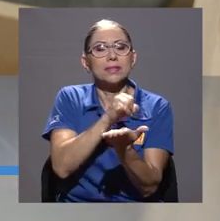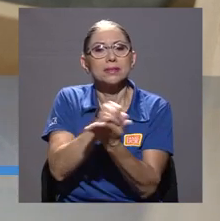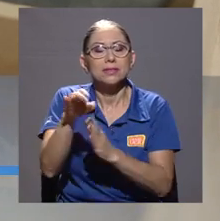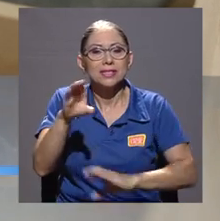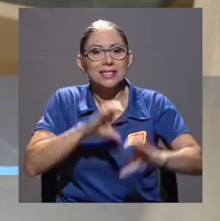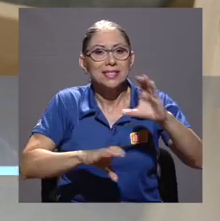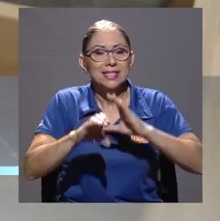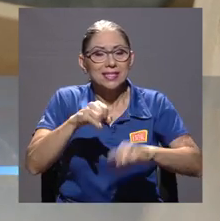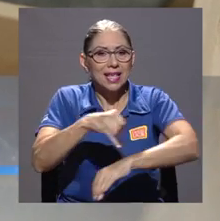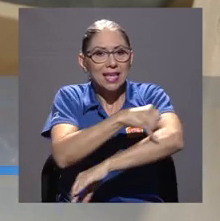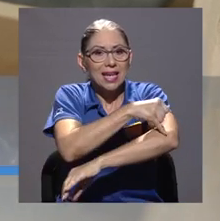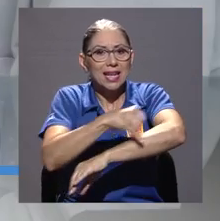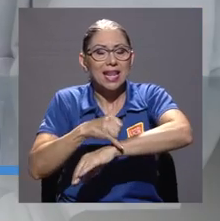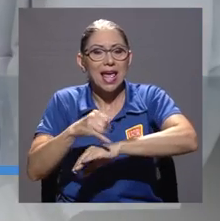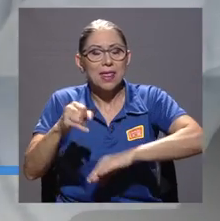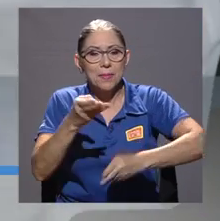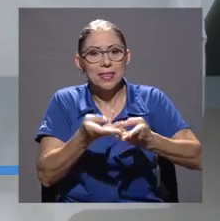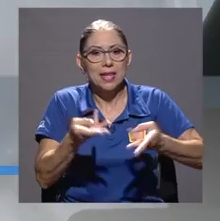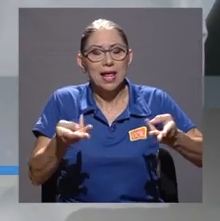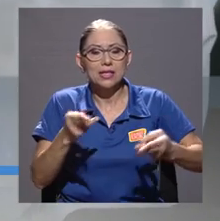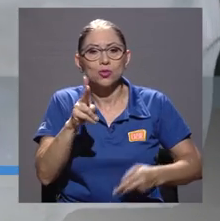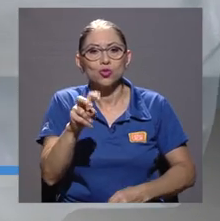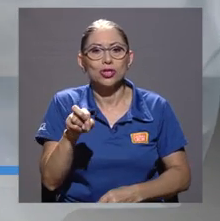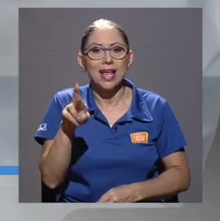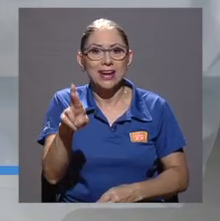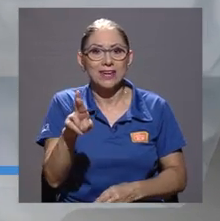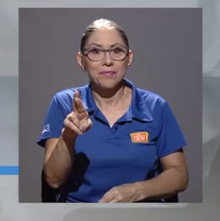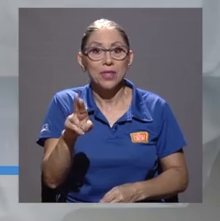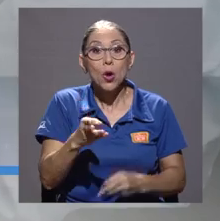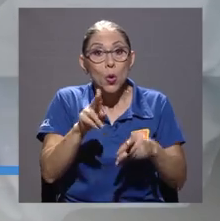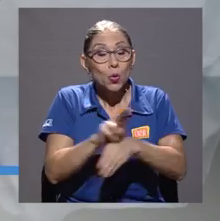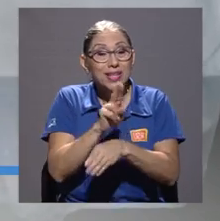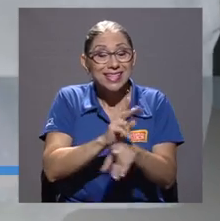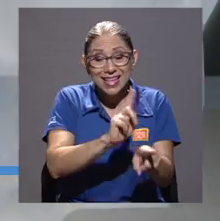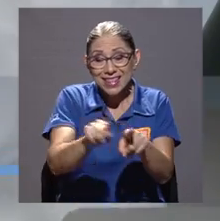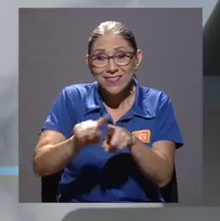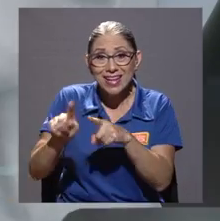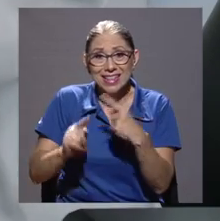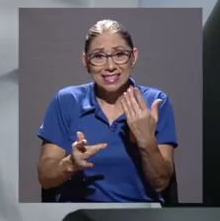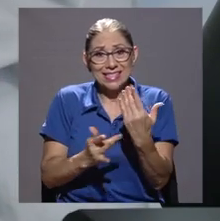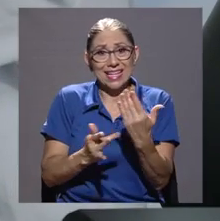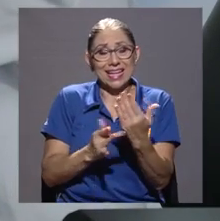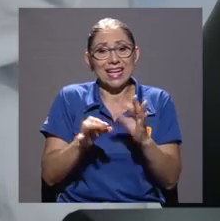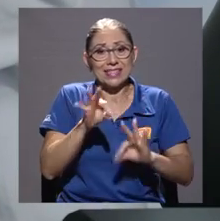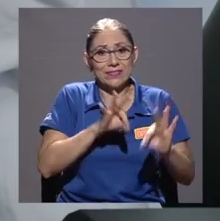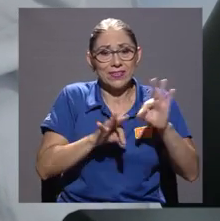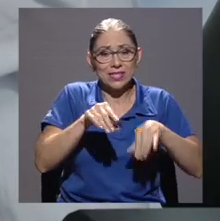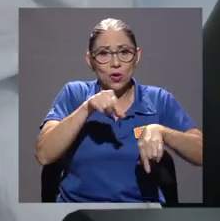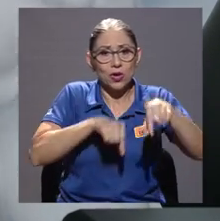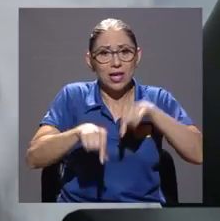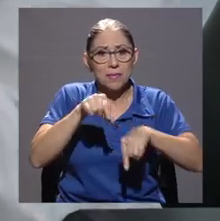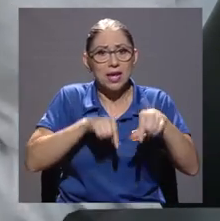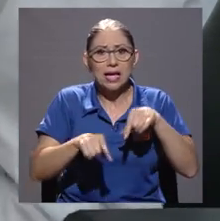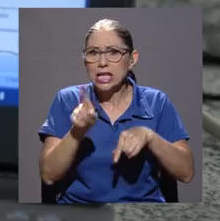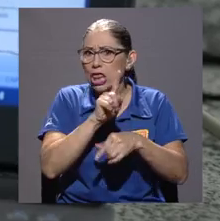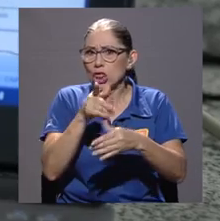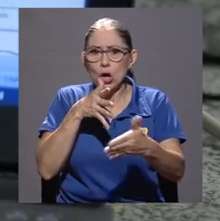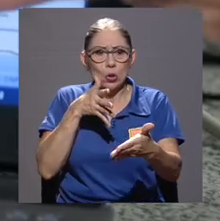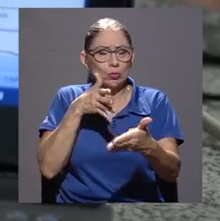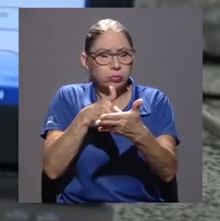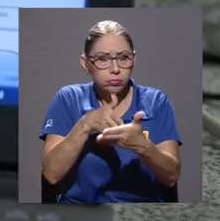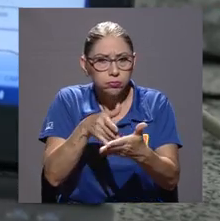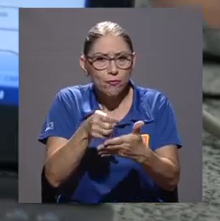Ingeniería de Materiales de la UCR, utiliza en sus estudios diferentes herramientas y técnicas de caracterización físico-químicas no invasivas.